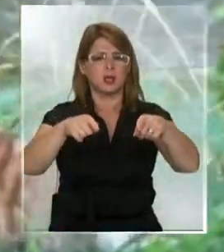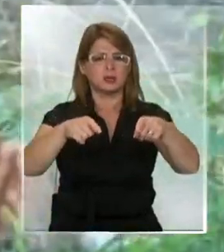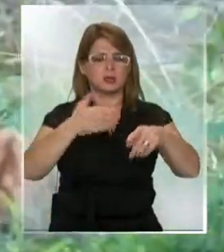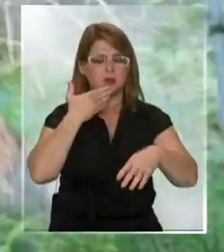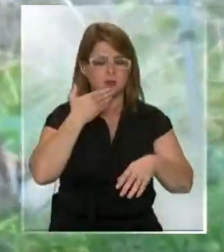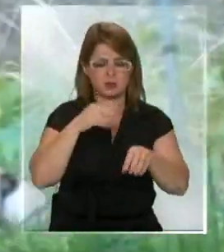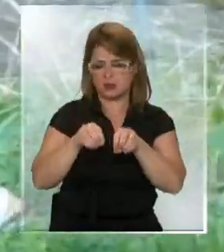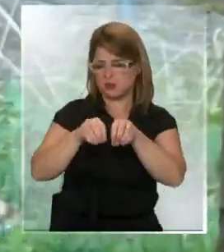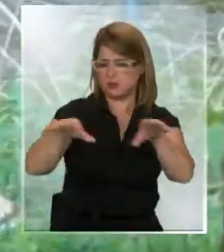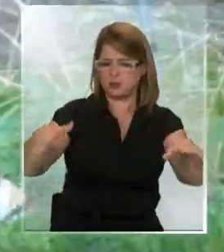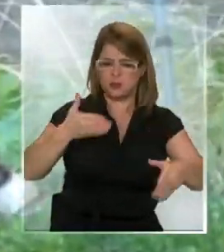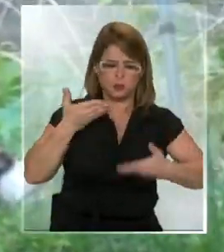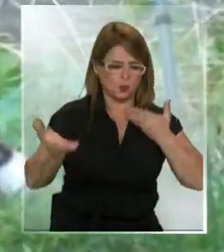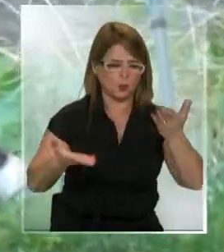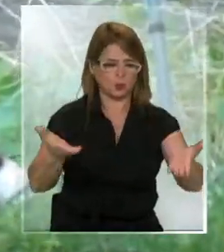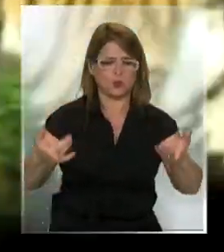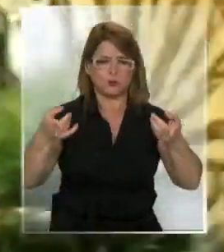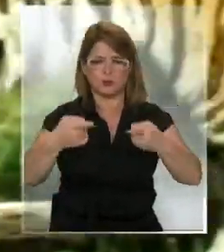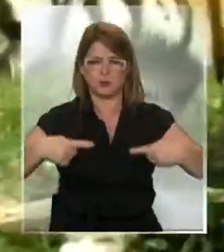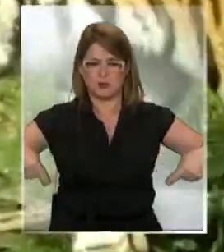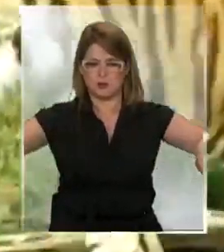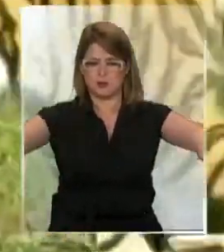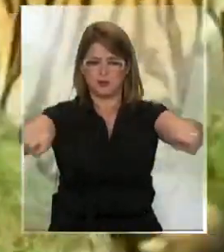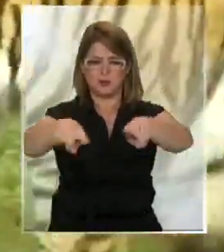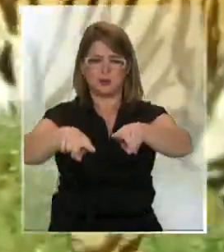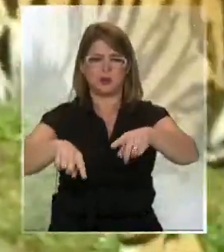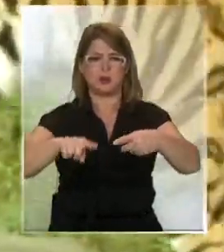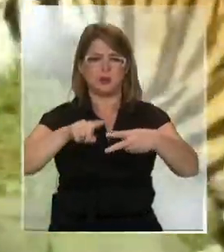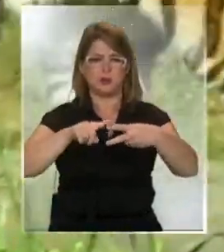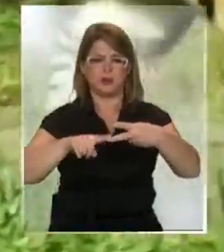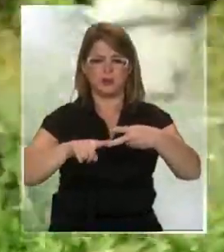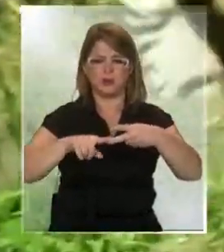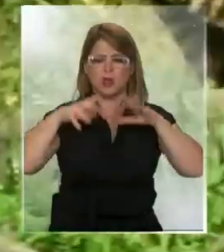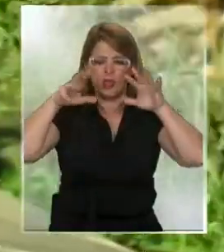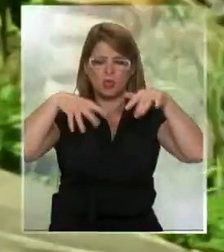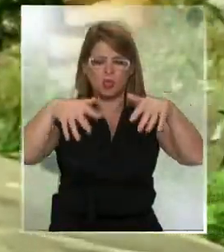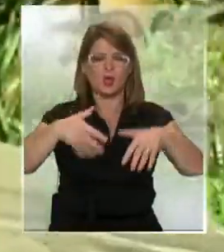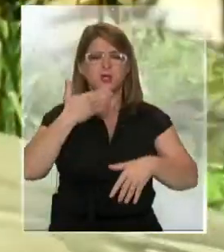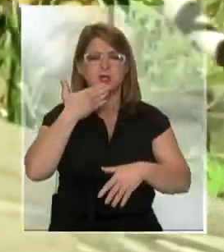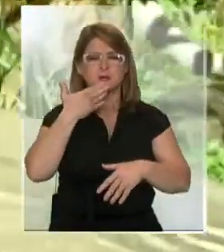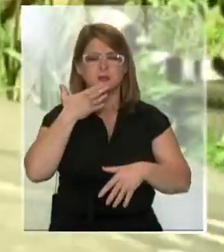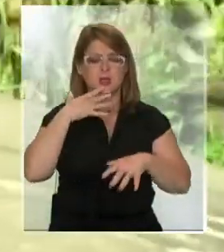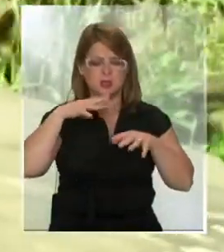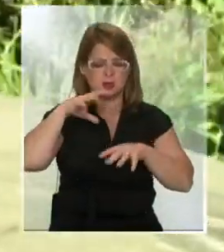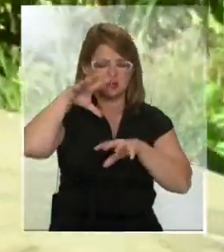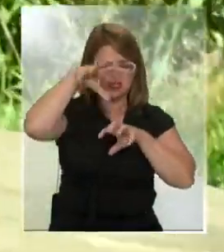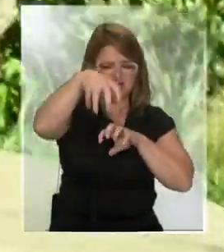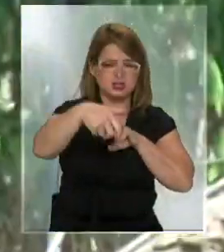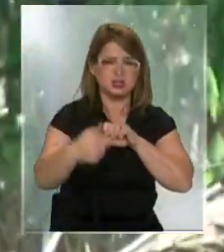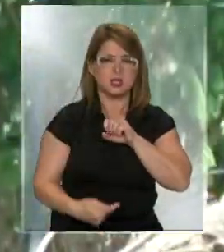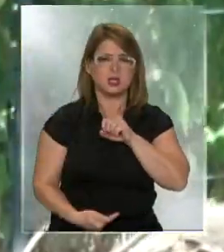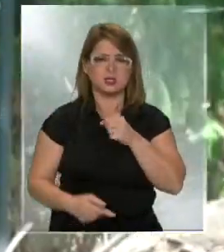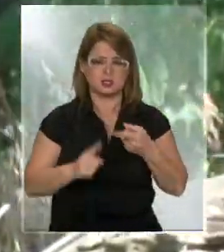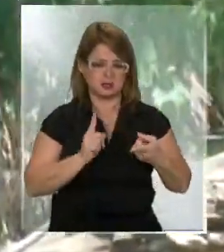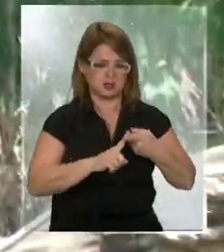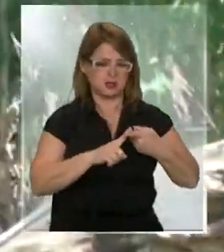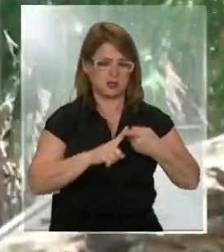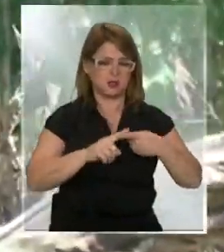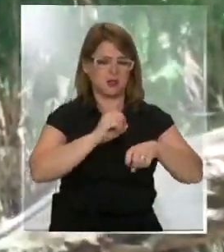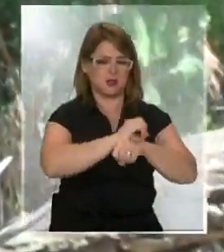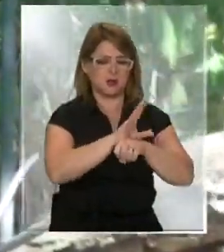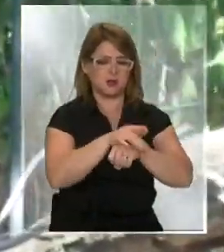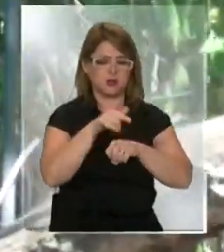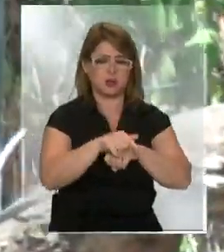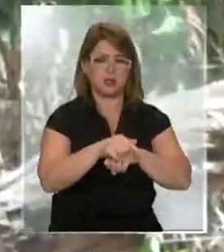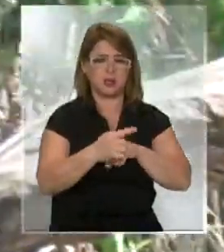felinos se contagiaron también. Se trata de su hermana azul, dos tigres de amor y dos leones africanos. El primer animal dio positivo luego